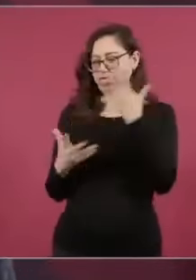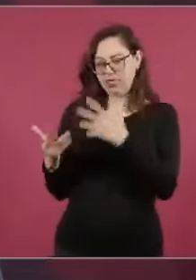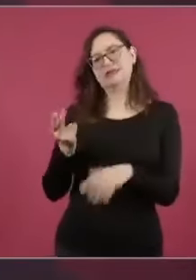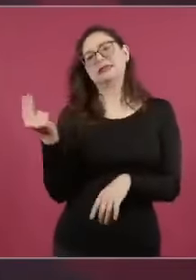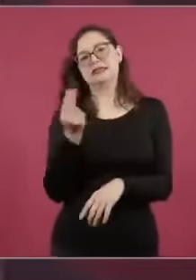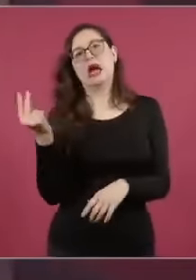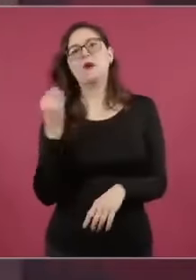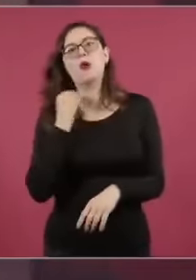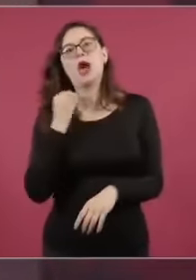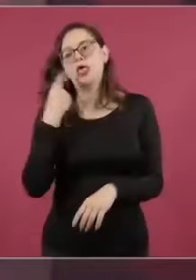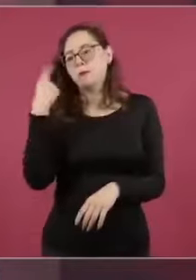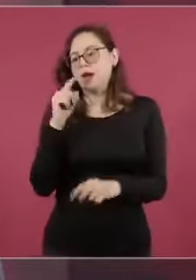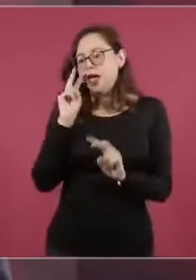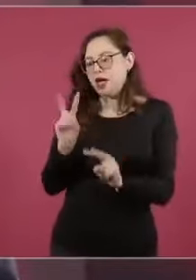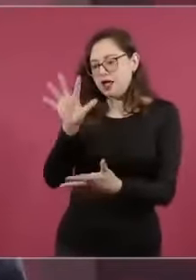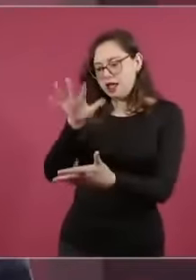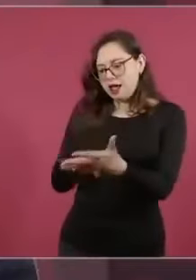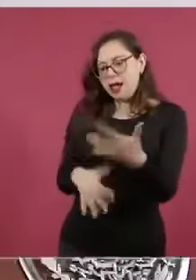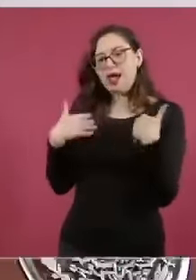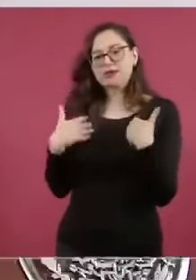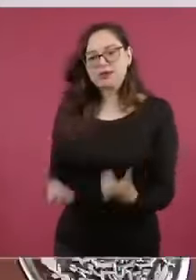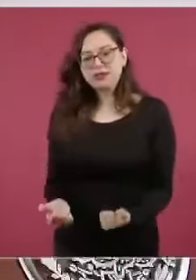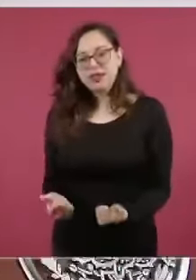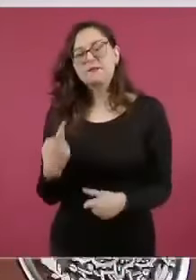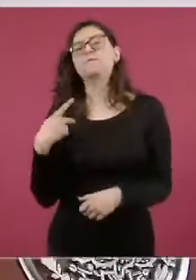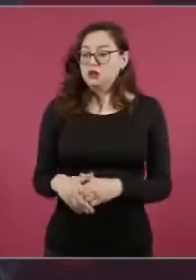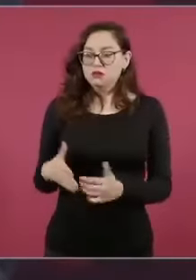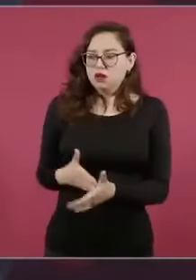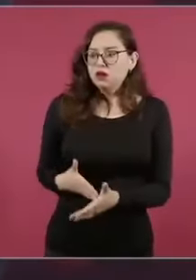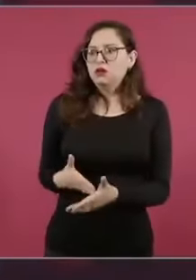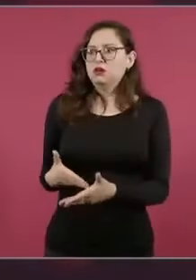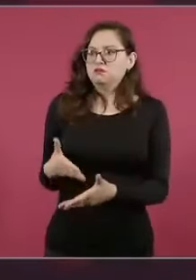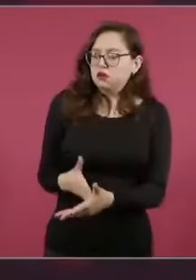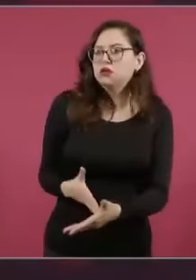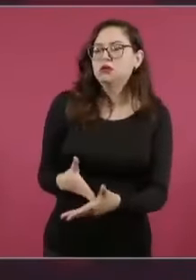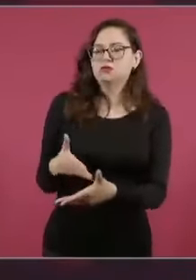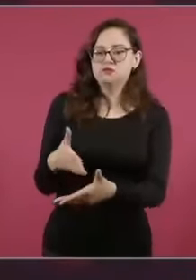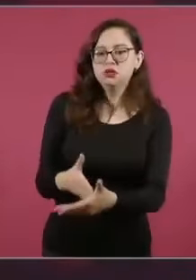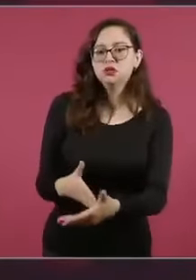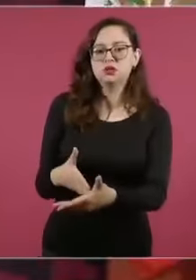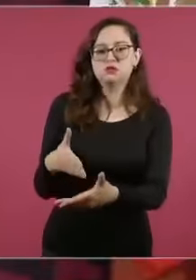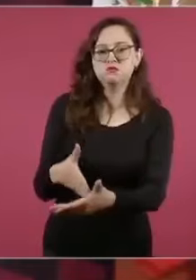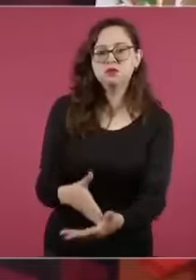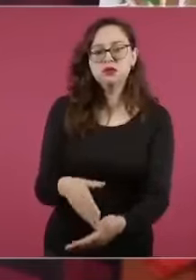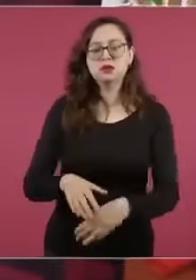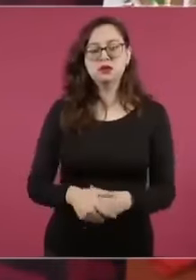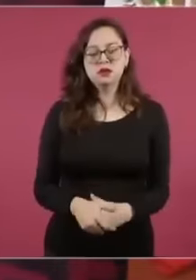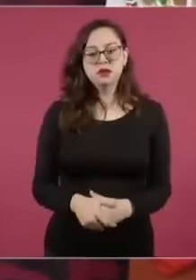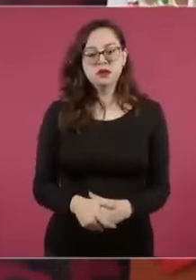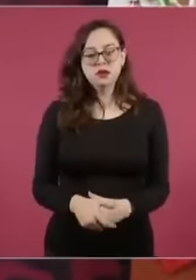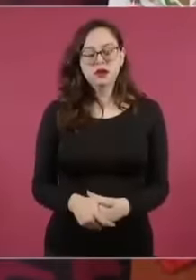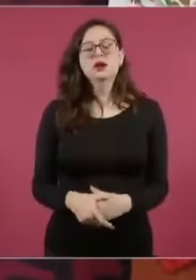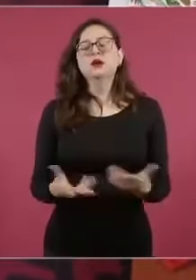en bueno no a marchar a manifestarse frente al INE escuchen lo que dice el anélido porque ayer hubo una manifestación